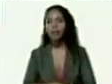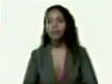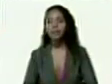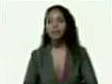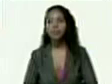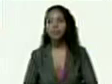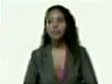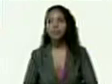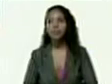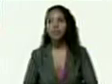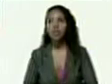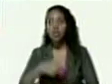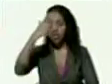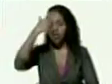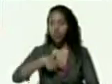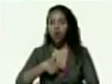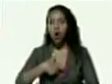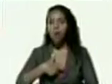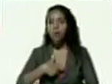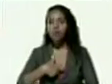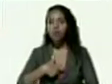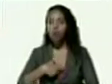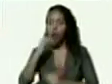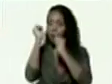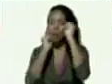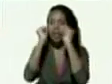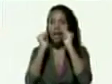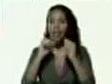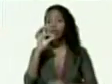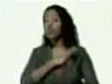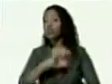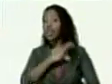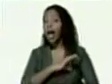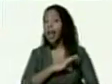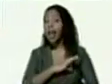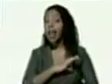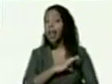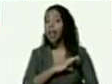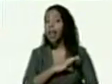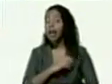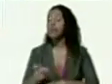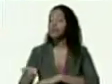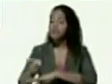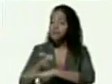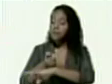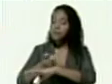somos una maquinaria social gubernamental